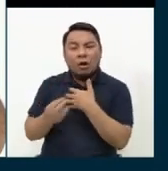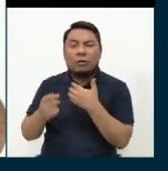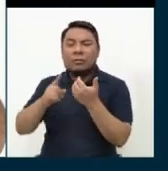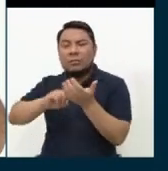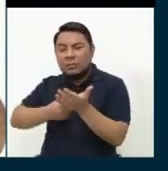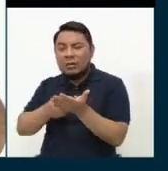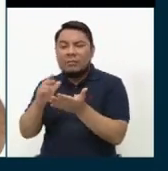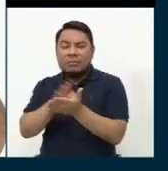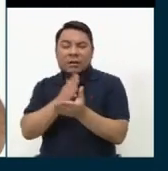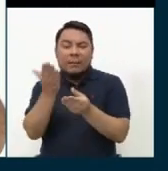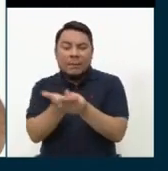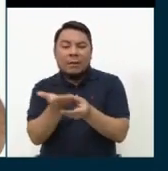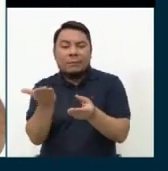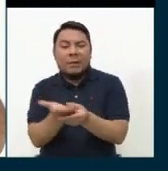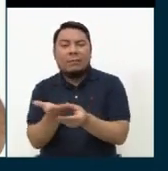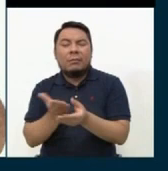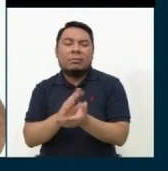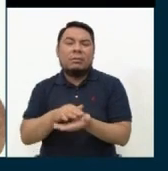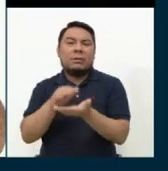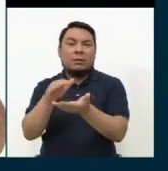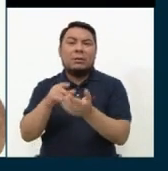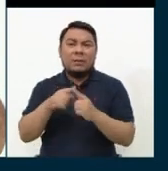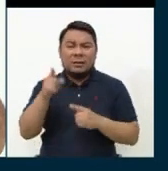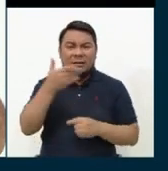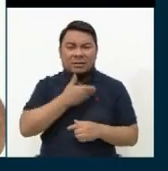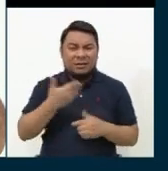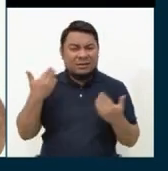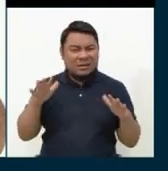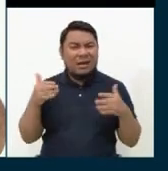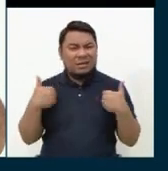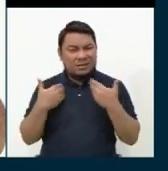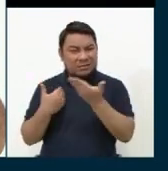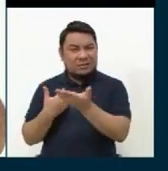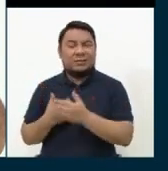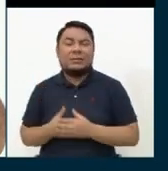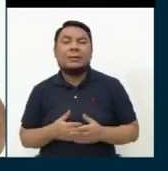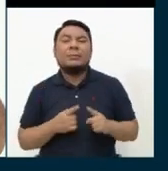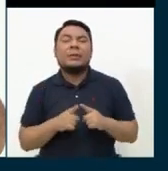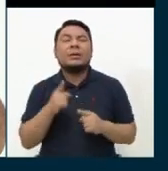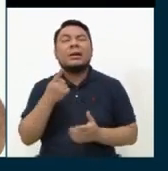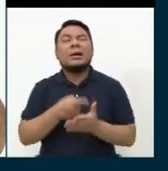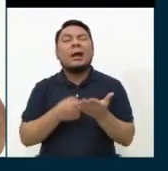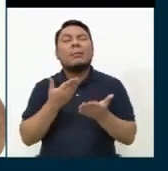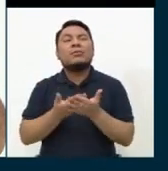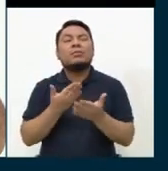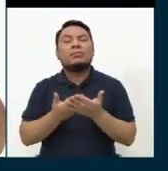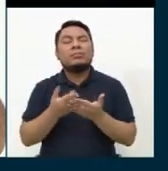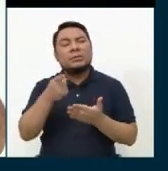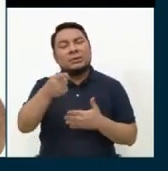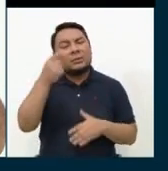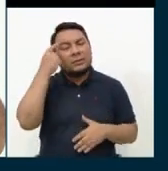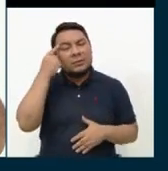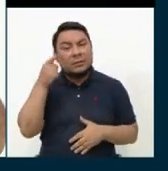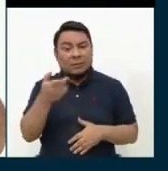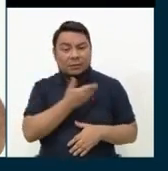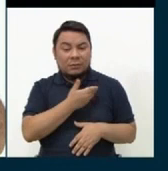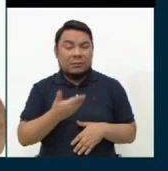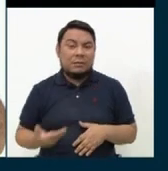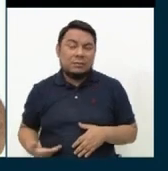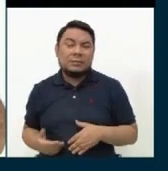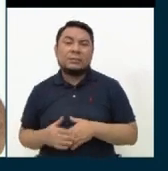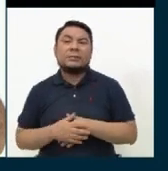documento que se supone que el Estado debe tenerlo. ¿Qué propuestas usted plantearía para que el Estado